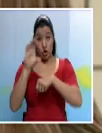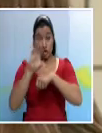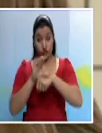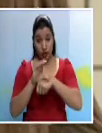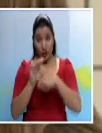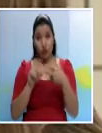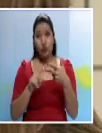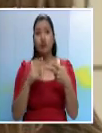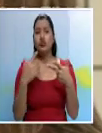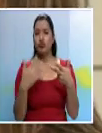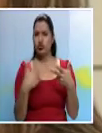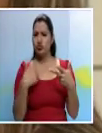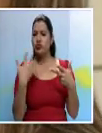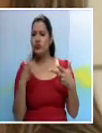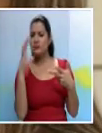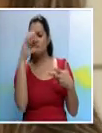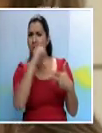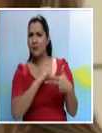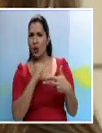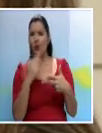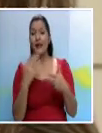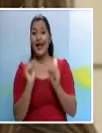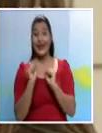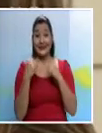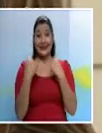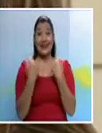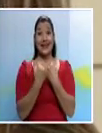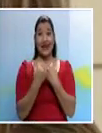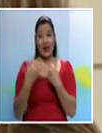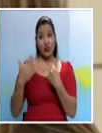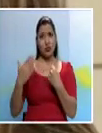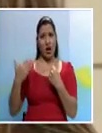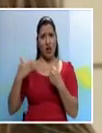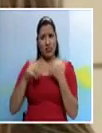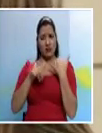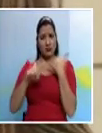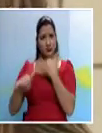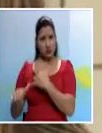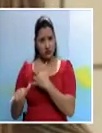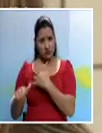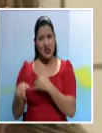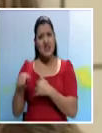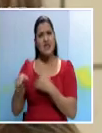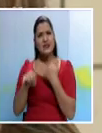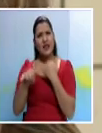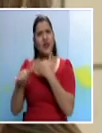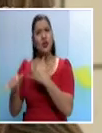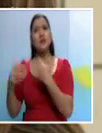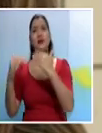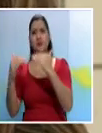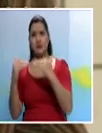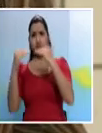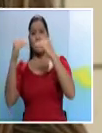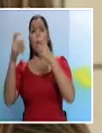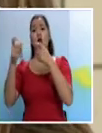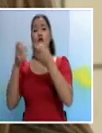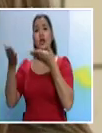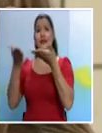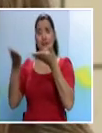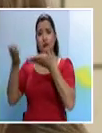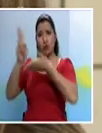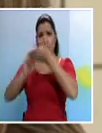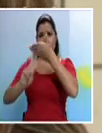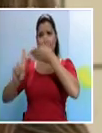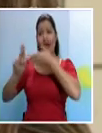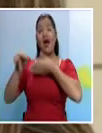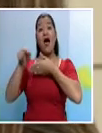una denuncia que interpuso el sindicato ante el órgano colegiado y esa denuncia fue elevada a la Contraloría Universitaria. La